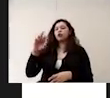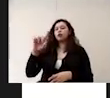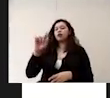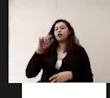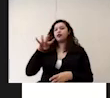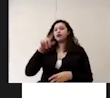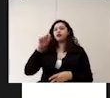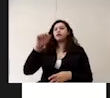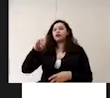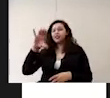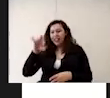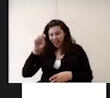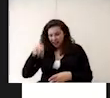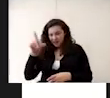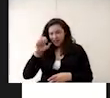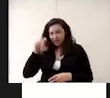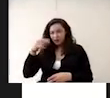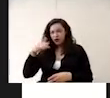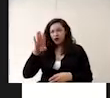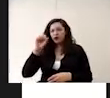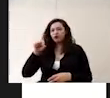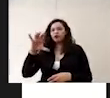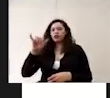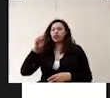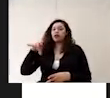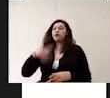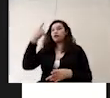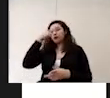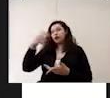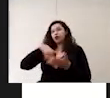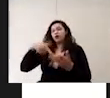.mx en la parte de actividades deportivas